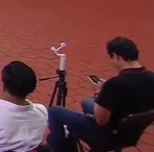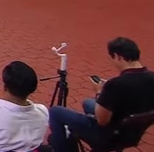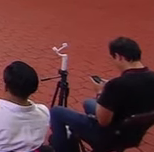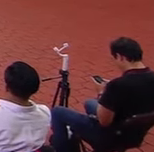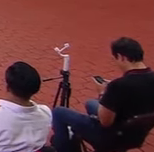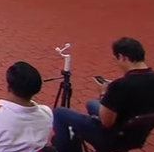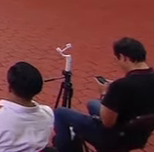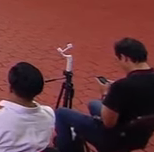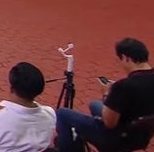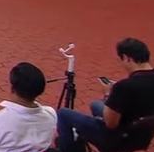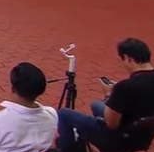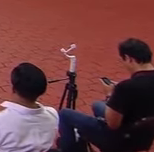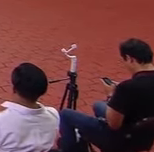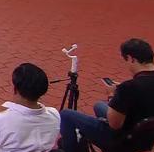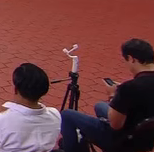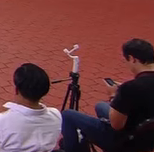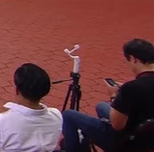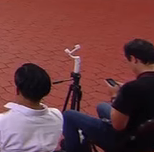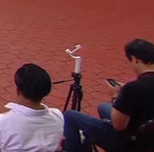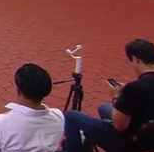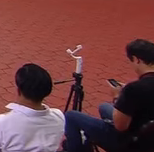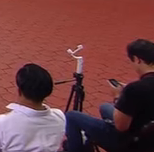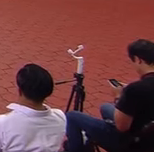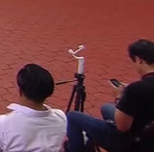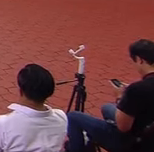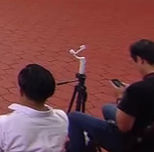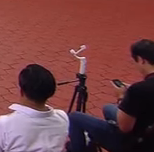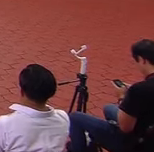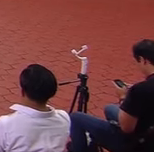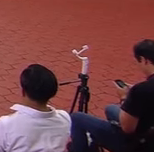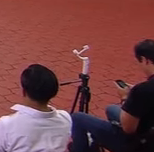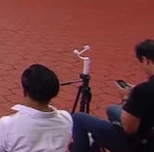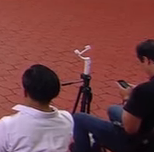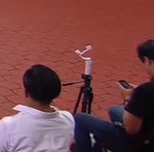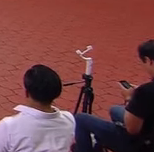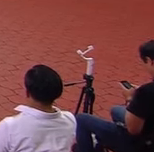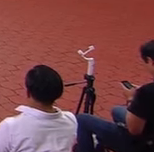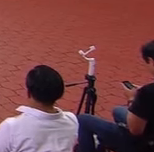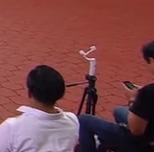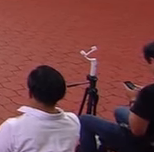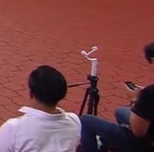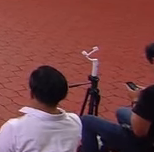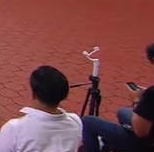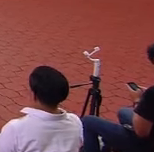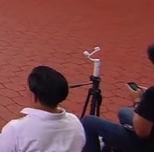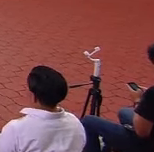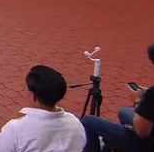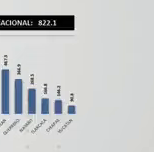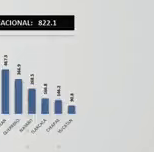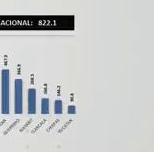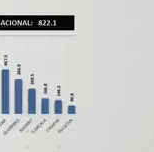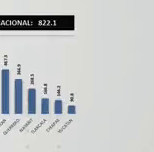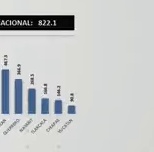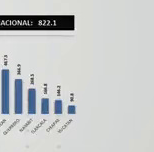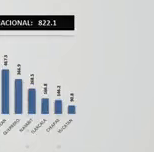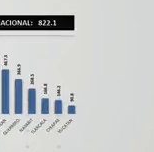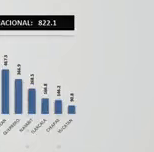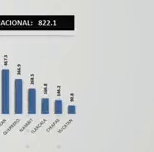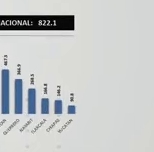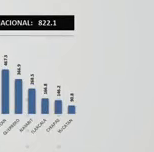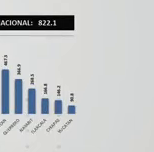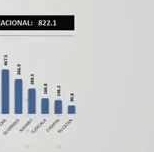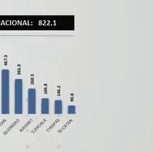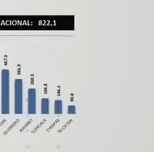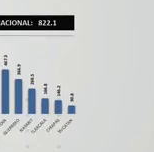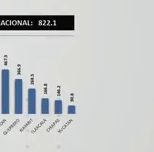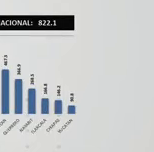incidencia delictiva total por debajo de la media nacional. Revisamos caso por caso con el señor secretario de la Marina, la secretaria de